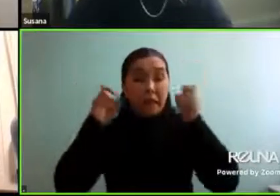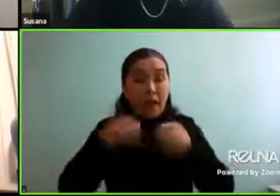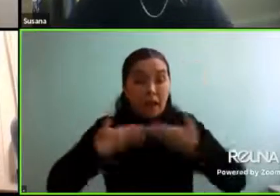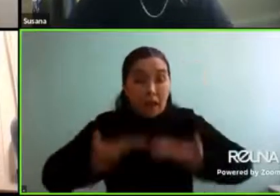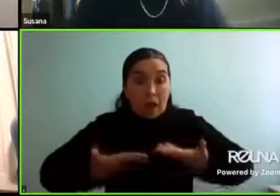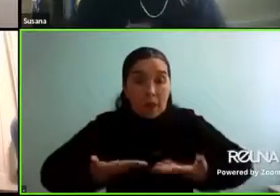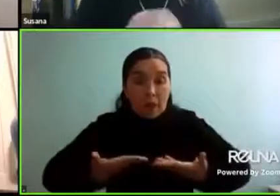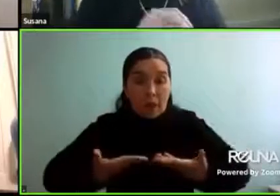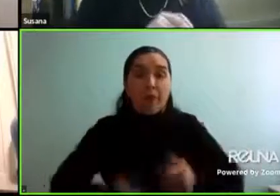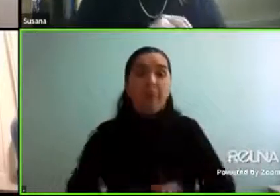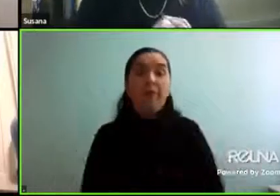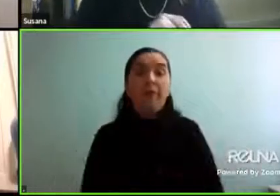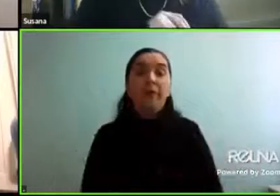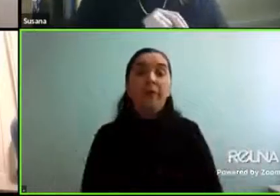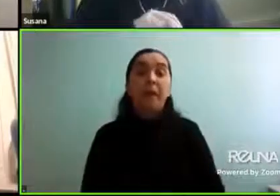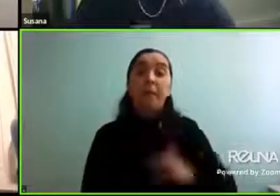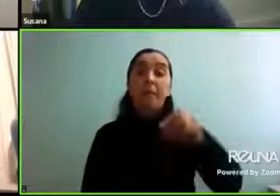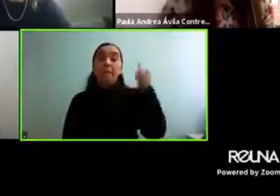Paula, por favor.